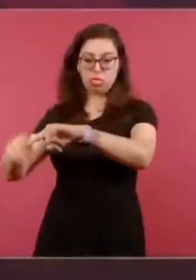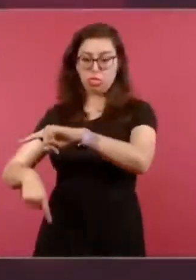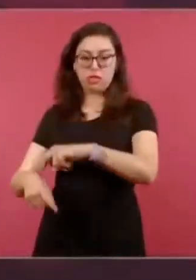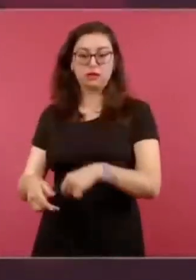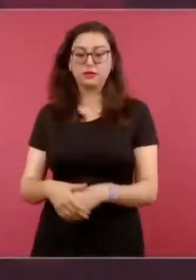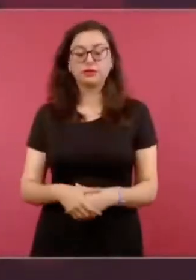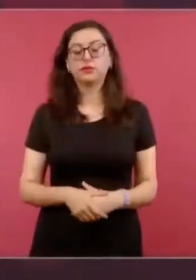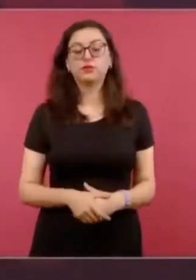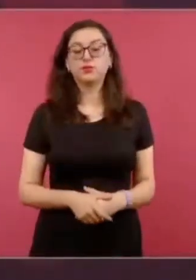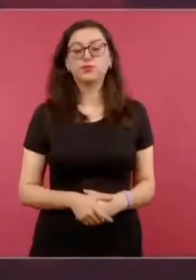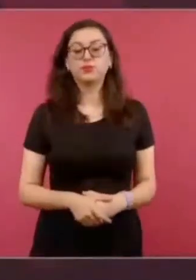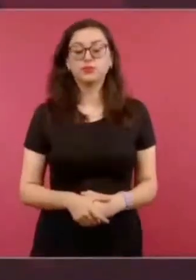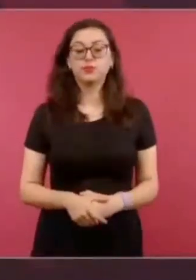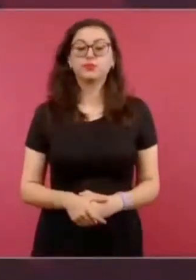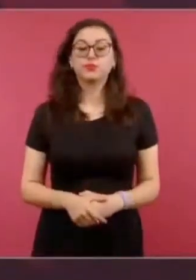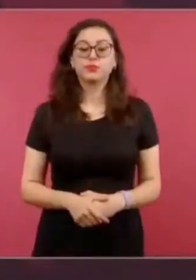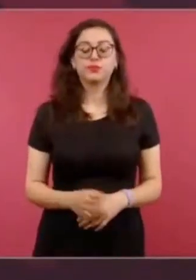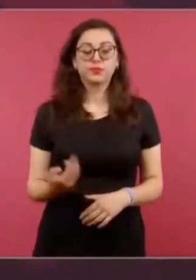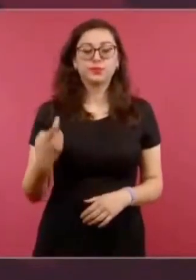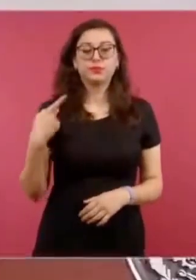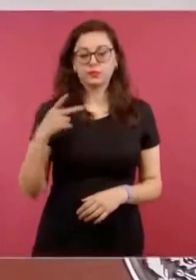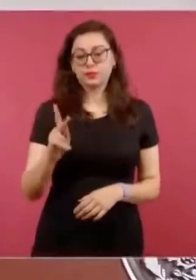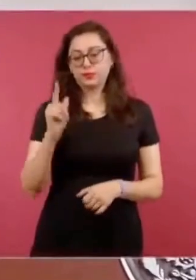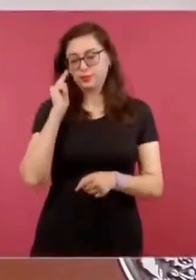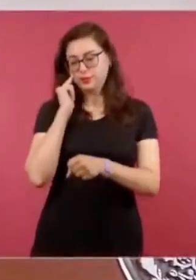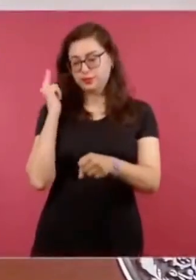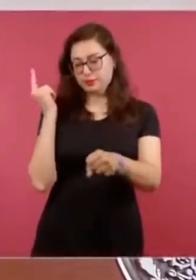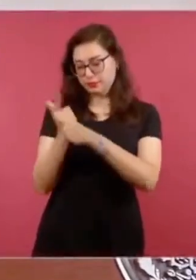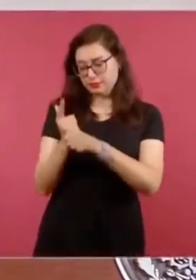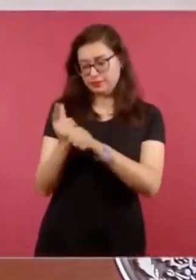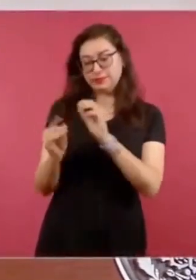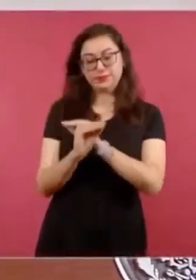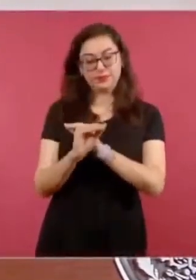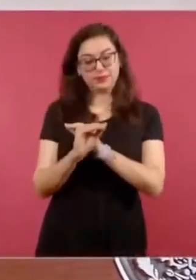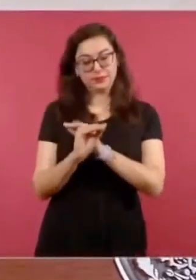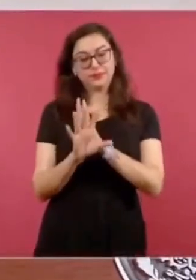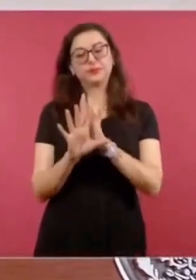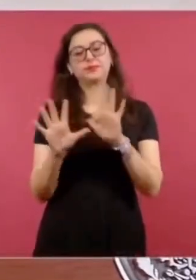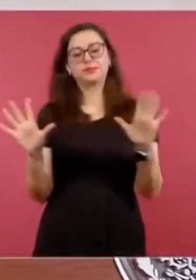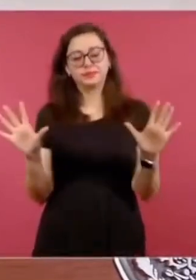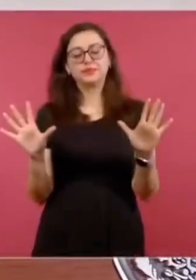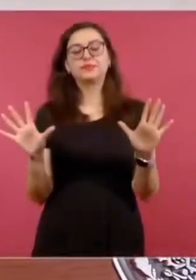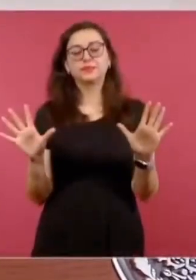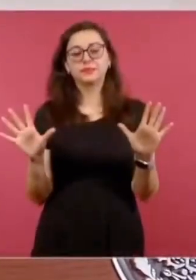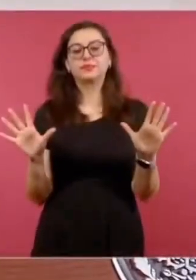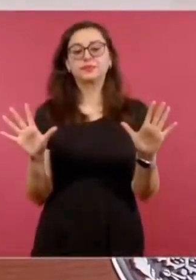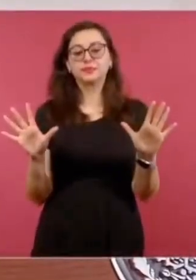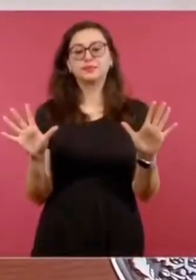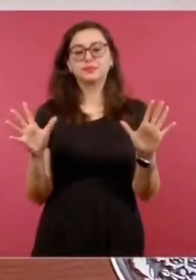Pero es muy claro que hay toda una campaña